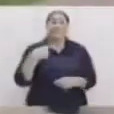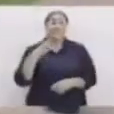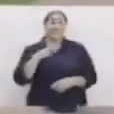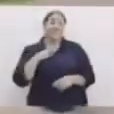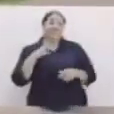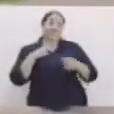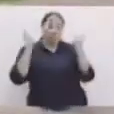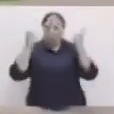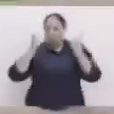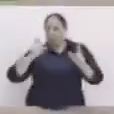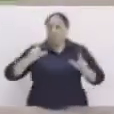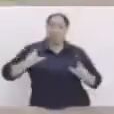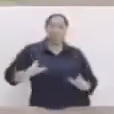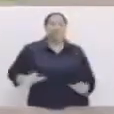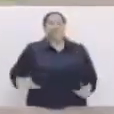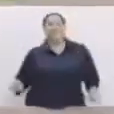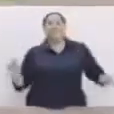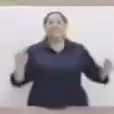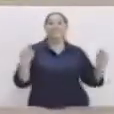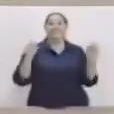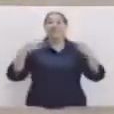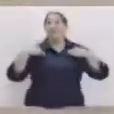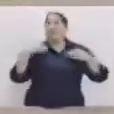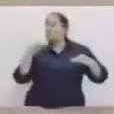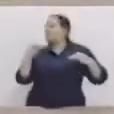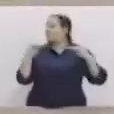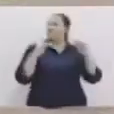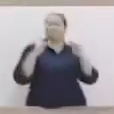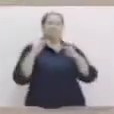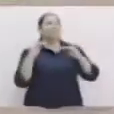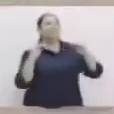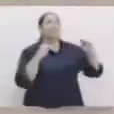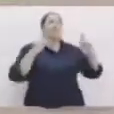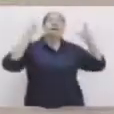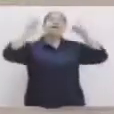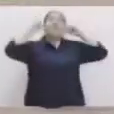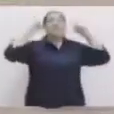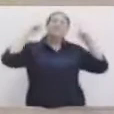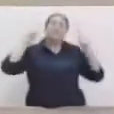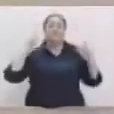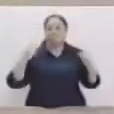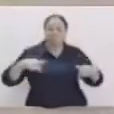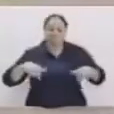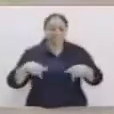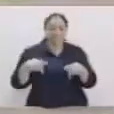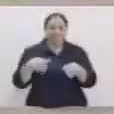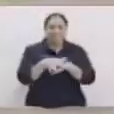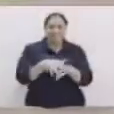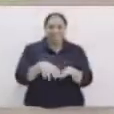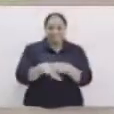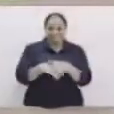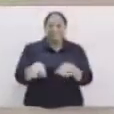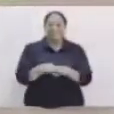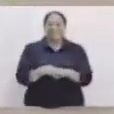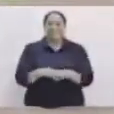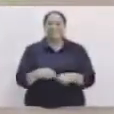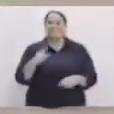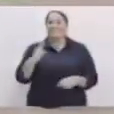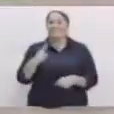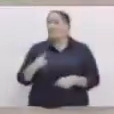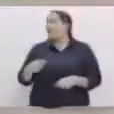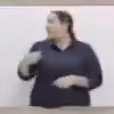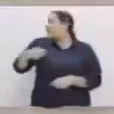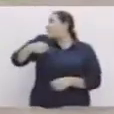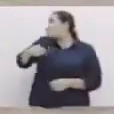mover. Yo tengo un cuerpo y lo voy a mover. Desde la cabeza hasta los pies. Empezamos. Un